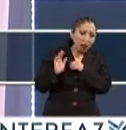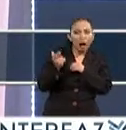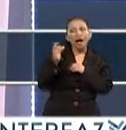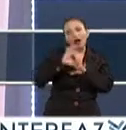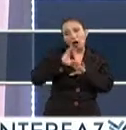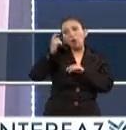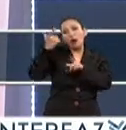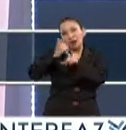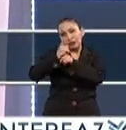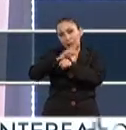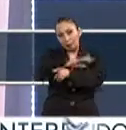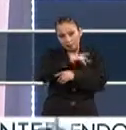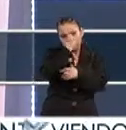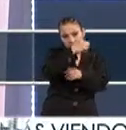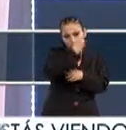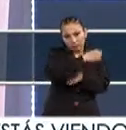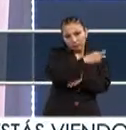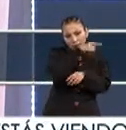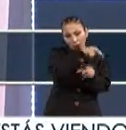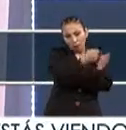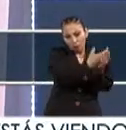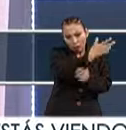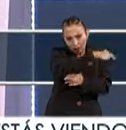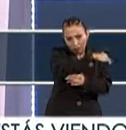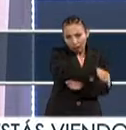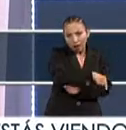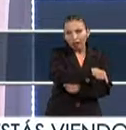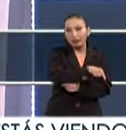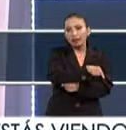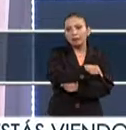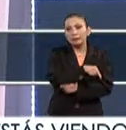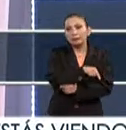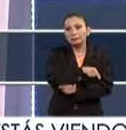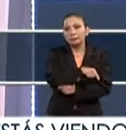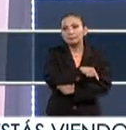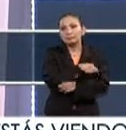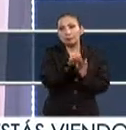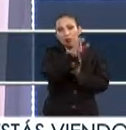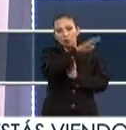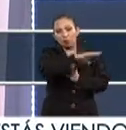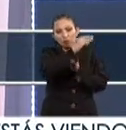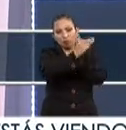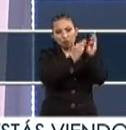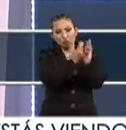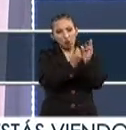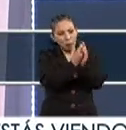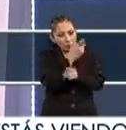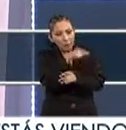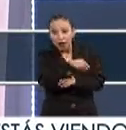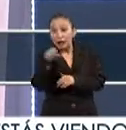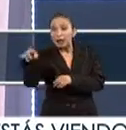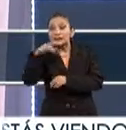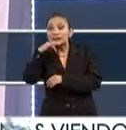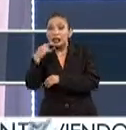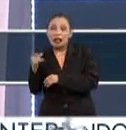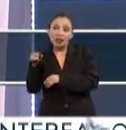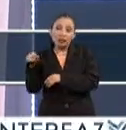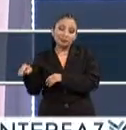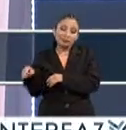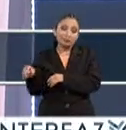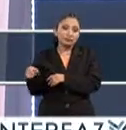Obviamente mi carrera es realmente nueva, digamos en el mundo. En el caso de Chile,